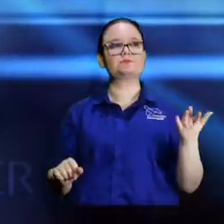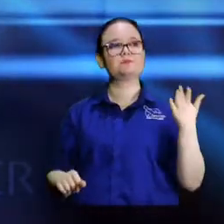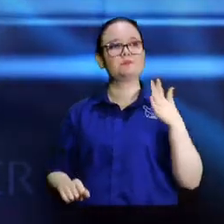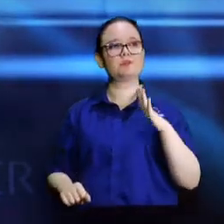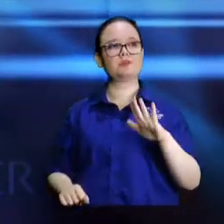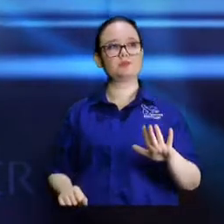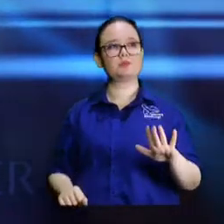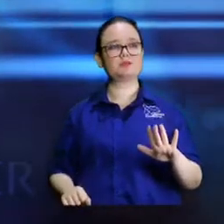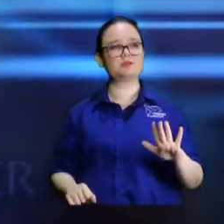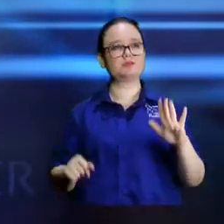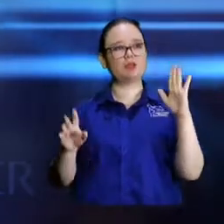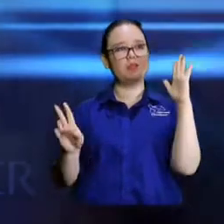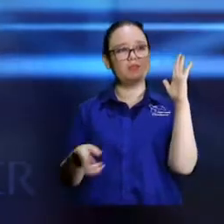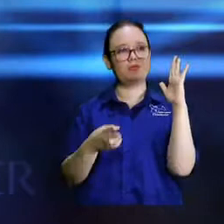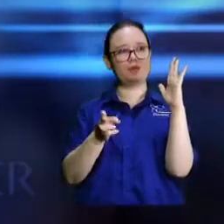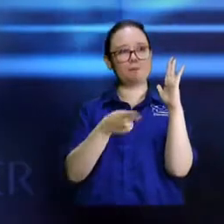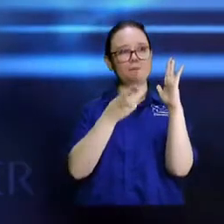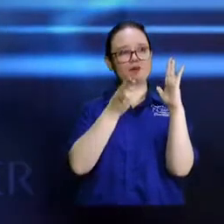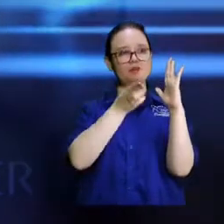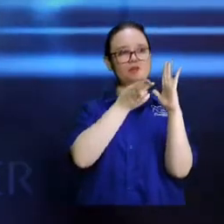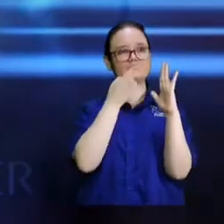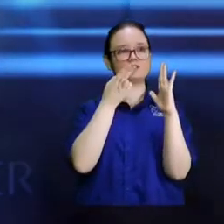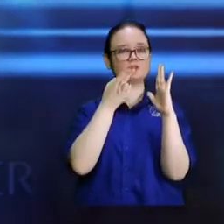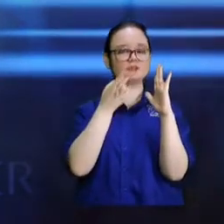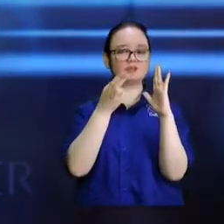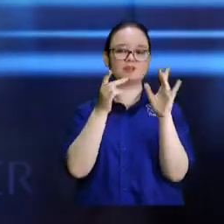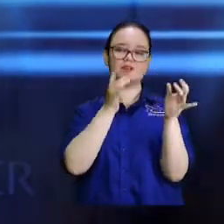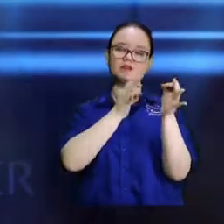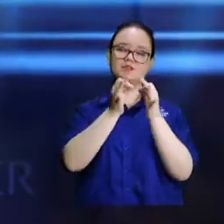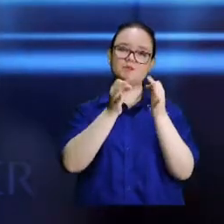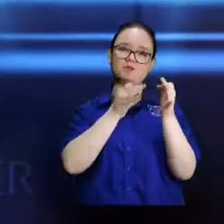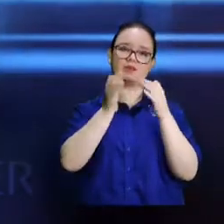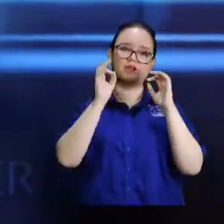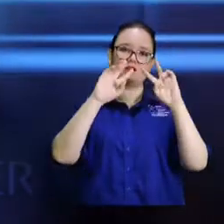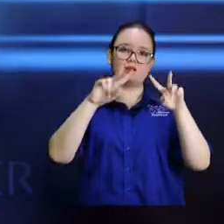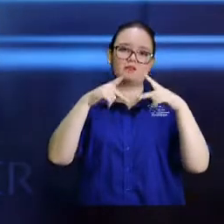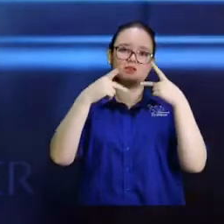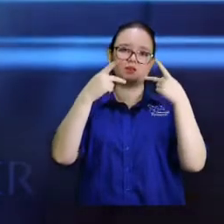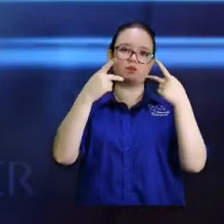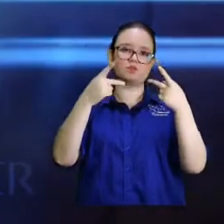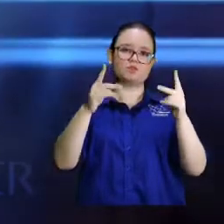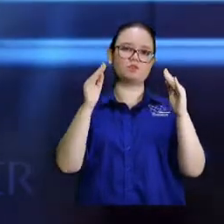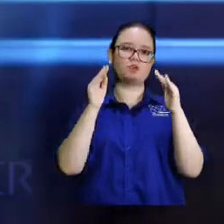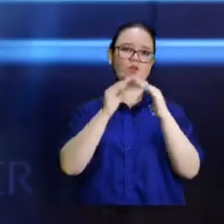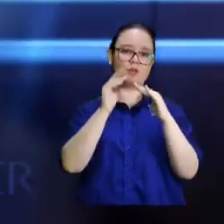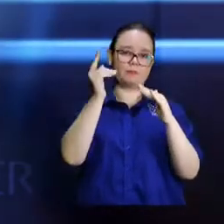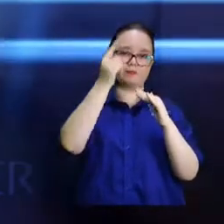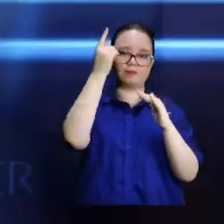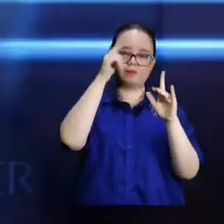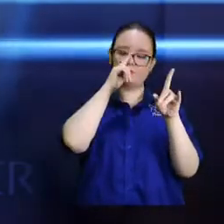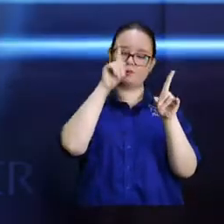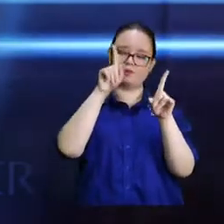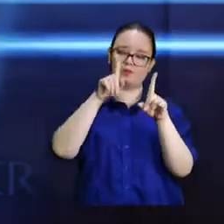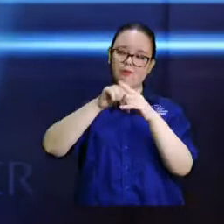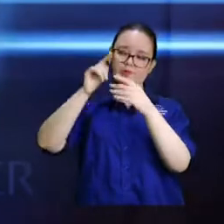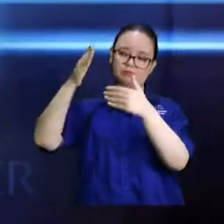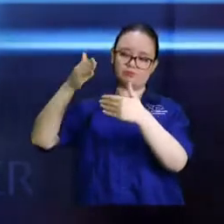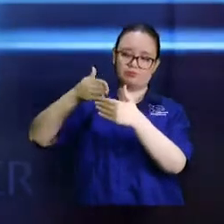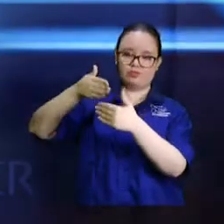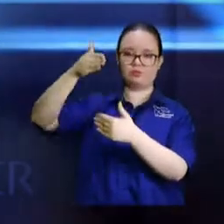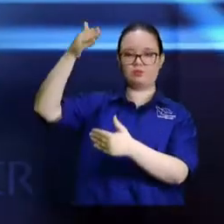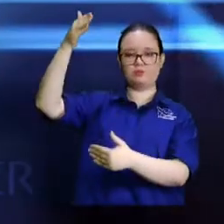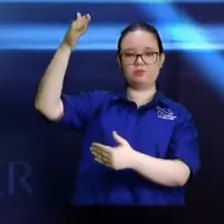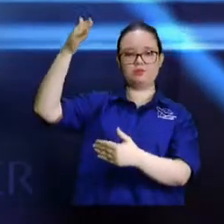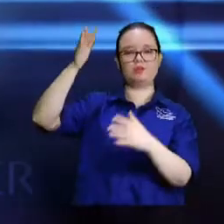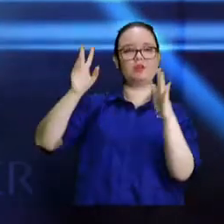viene Neemías, y habla de la restauración del templo y de los muros de la ciudad. Neemías tiene